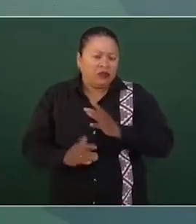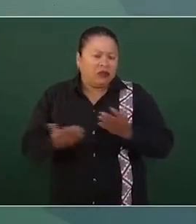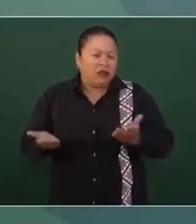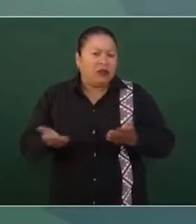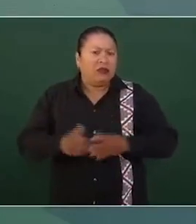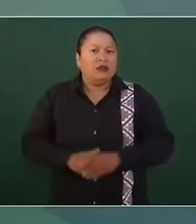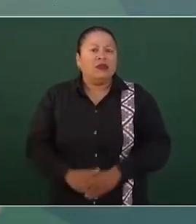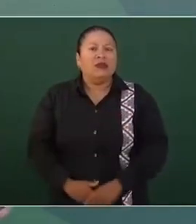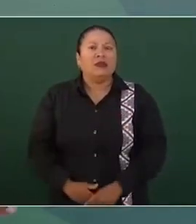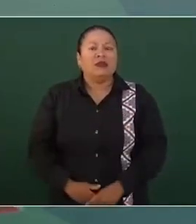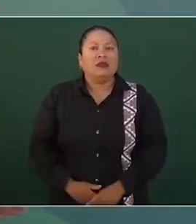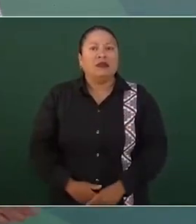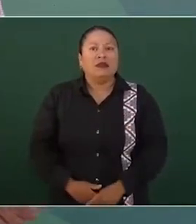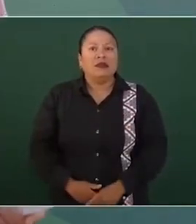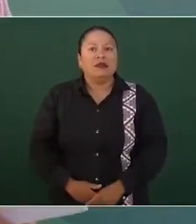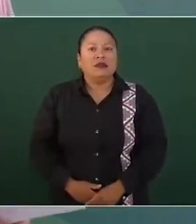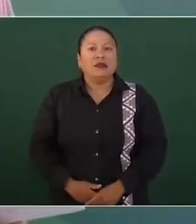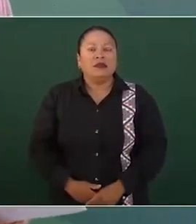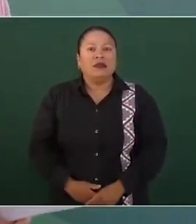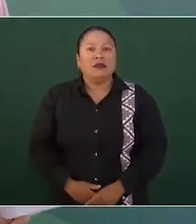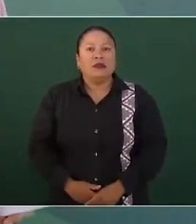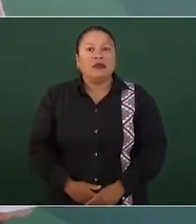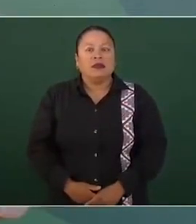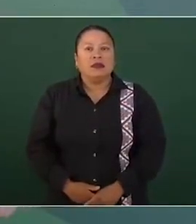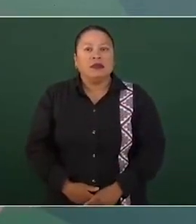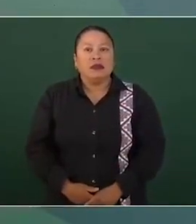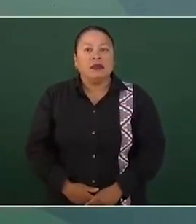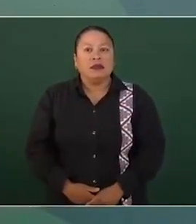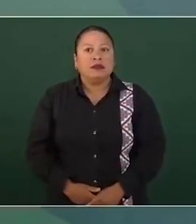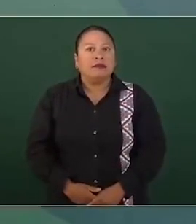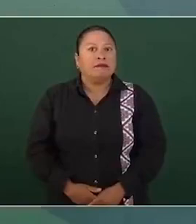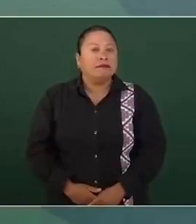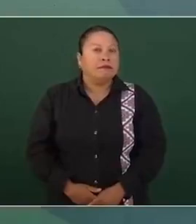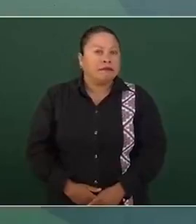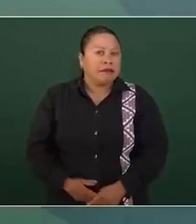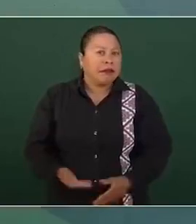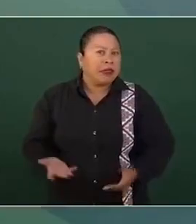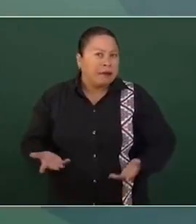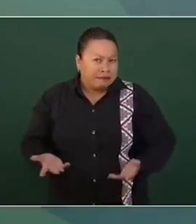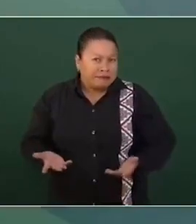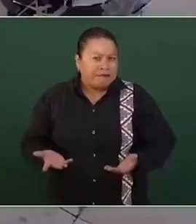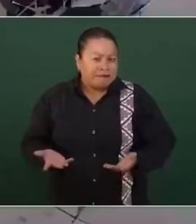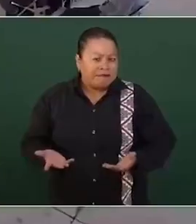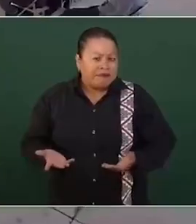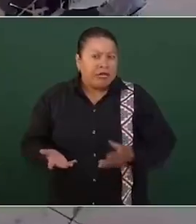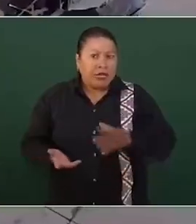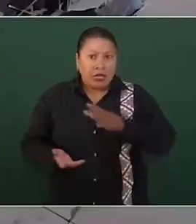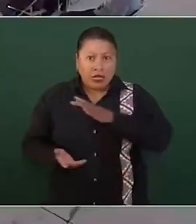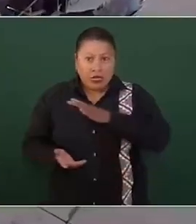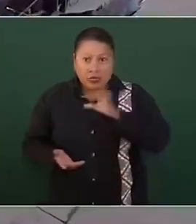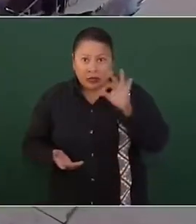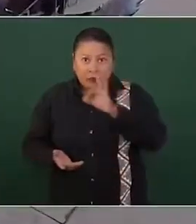hay una relación directa,